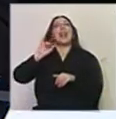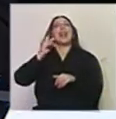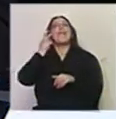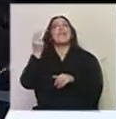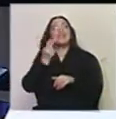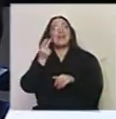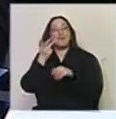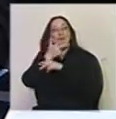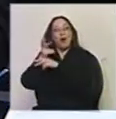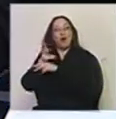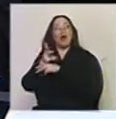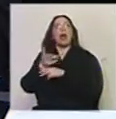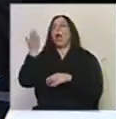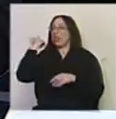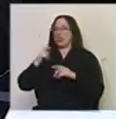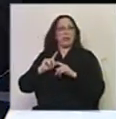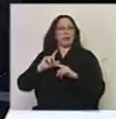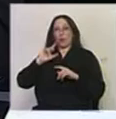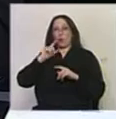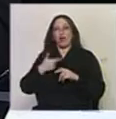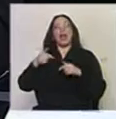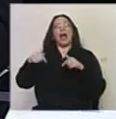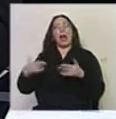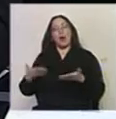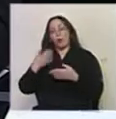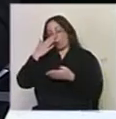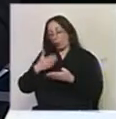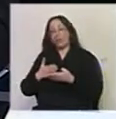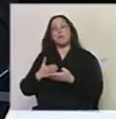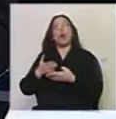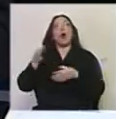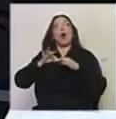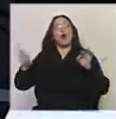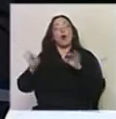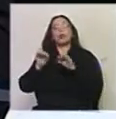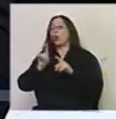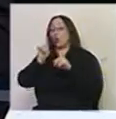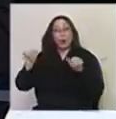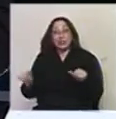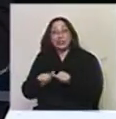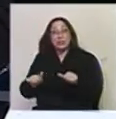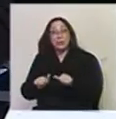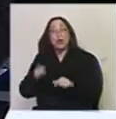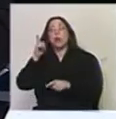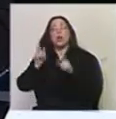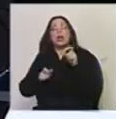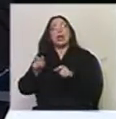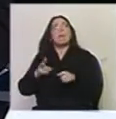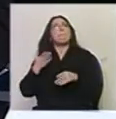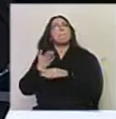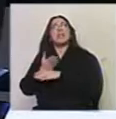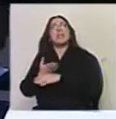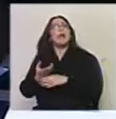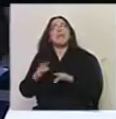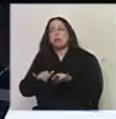que el sacante nos hacía, y ahora, por ejemplo, en el último concierto nos pasó que no lo hicimos y alguna gente ya pedía por